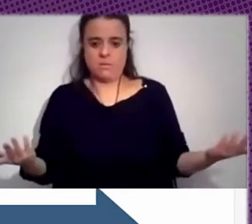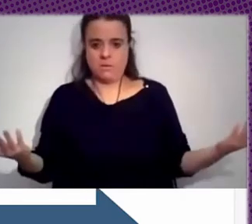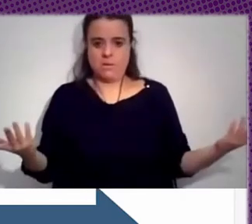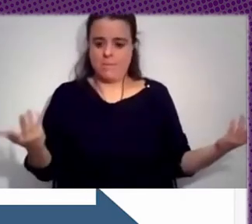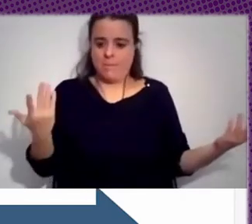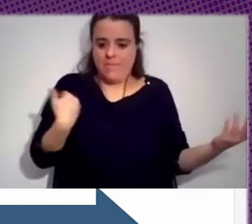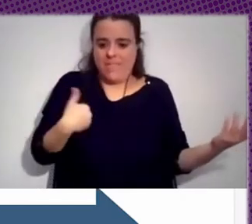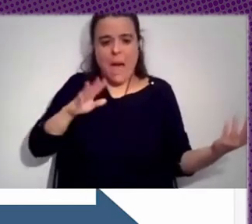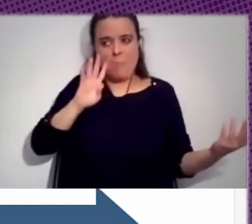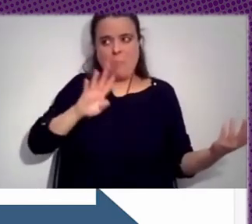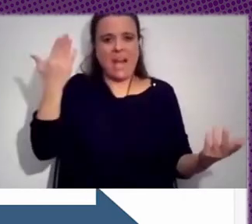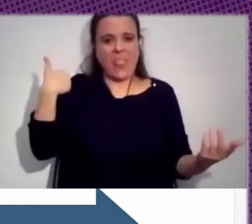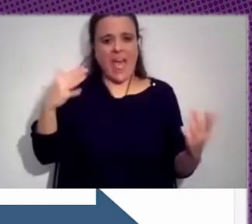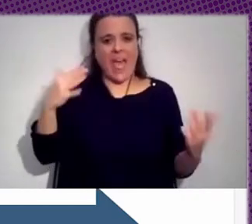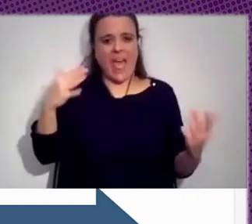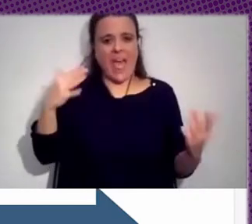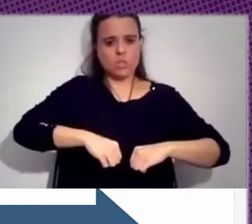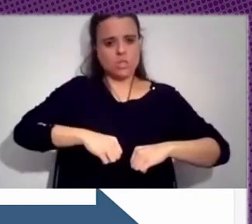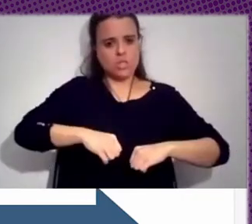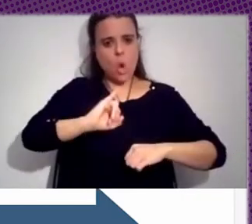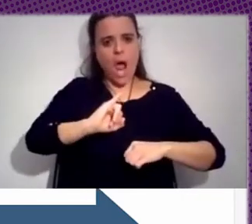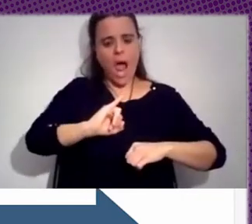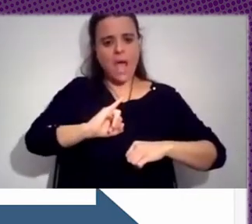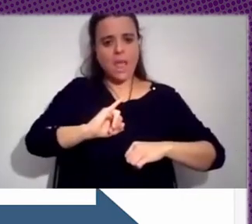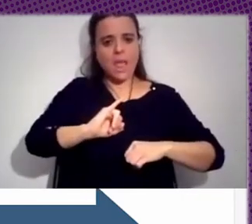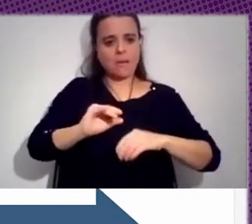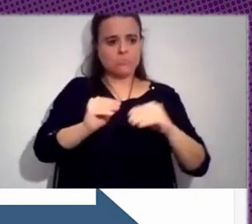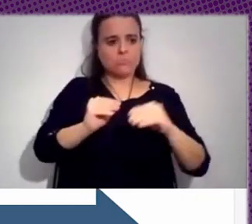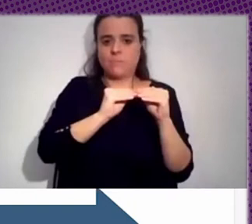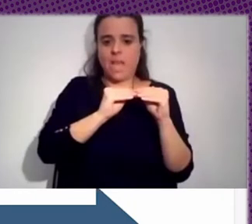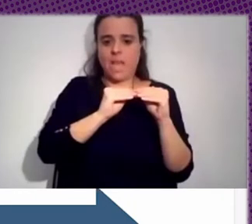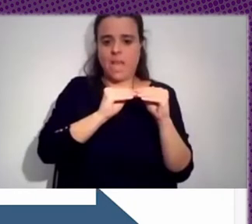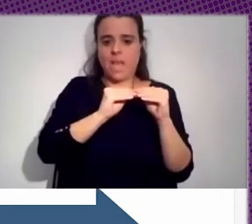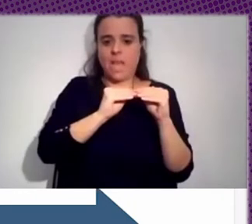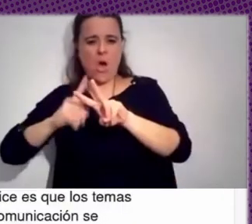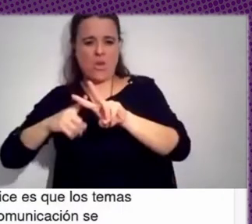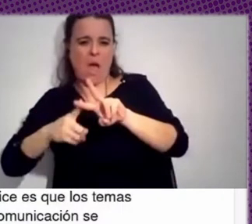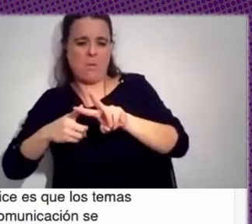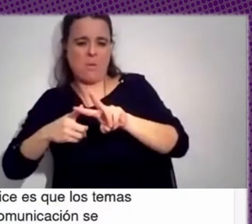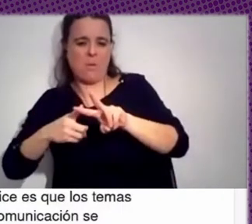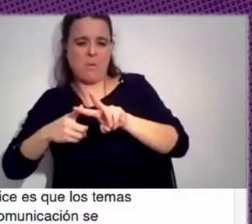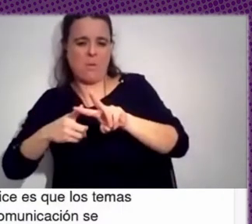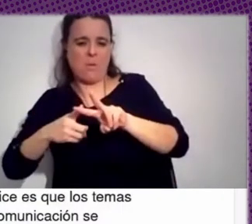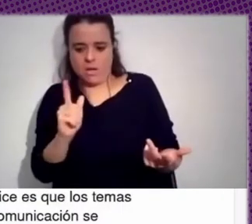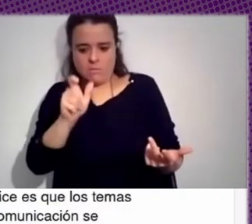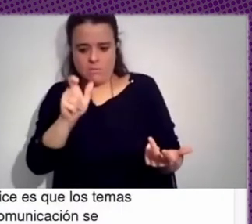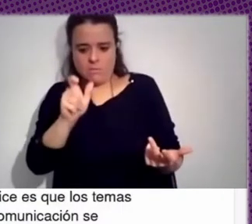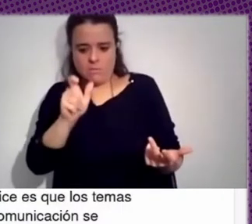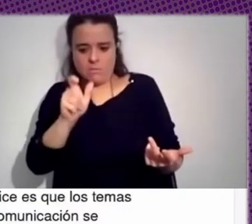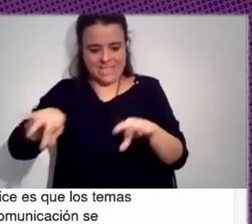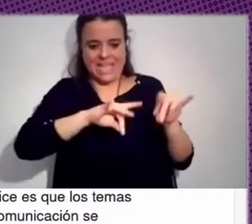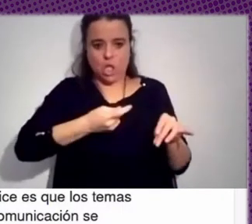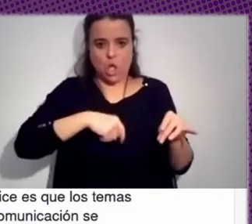y que hay que explicar por qué no se debe quitarle el acceso a sanidad pública a nadie que pise territorio español. bueno, la